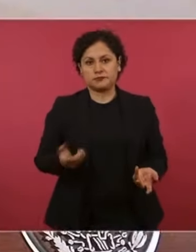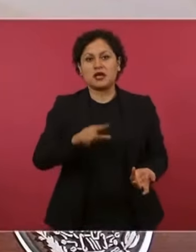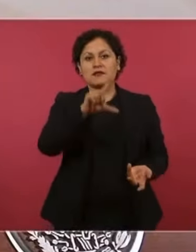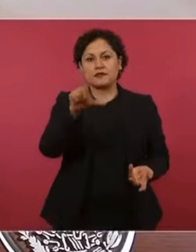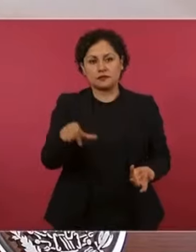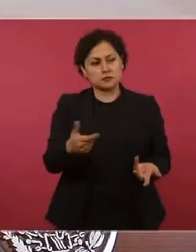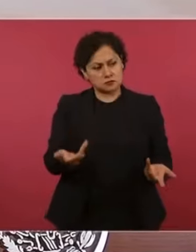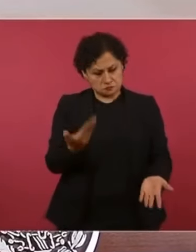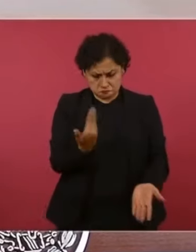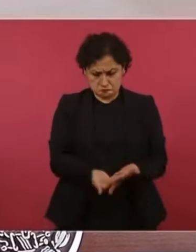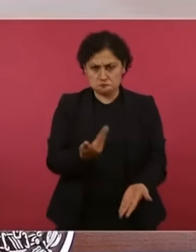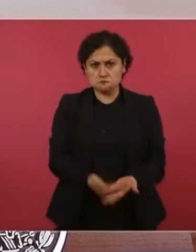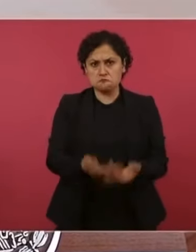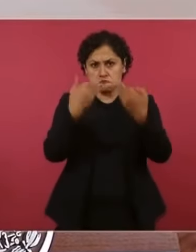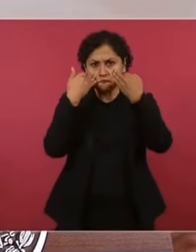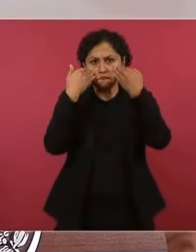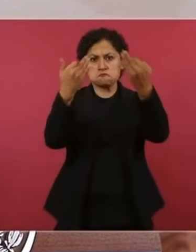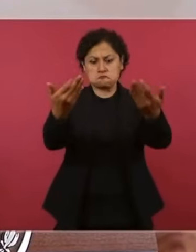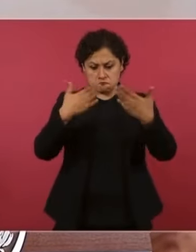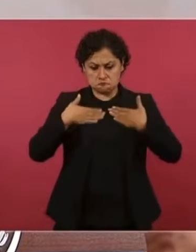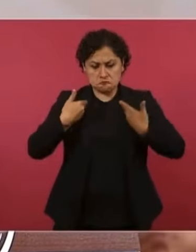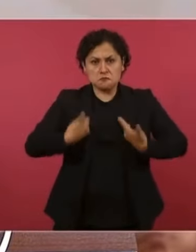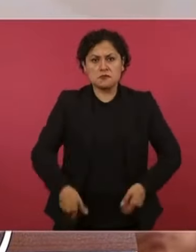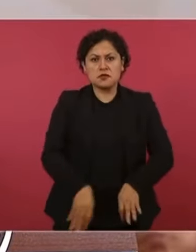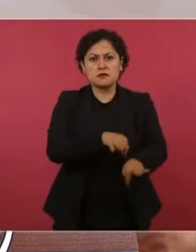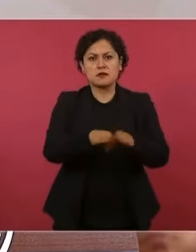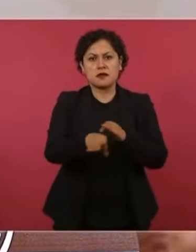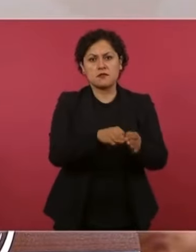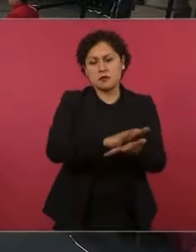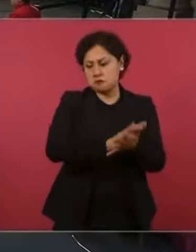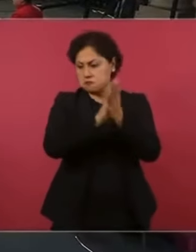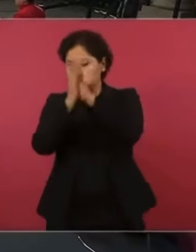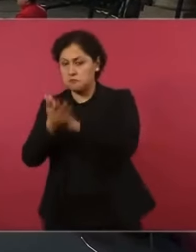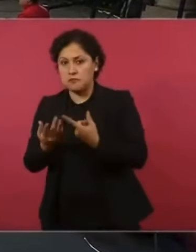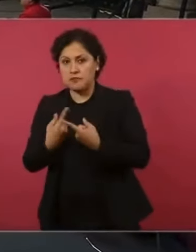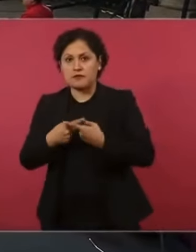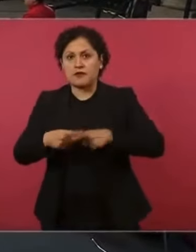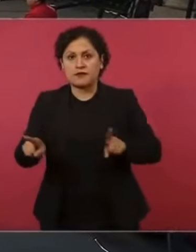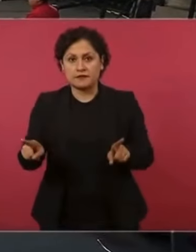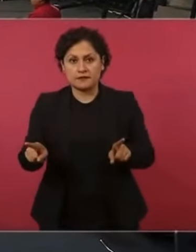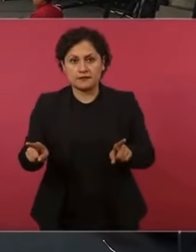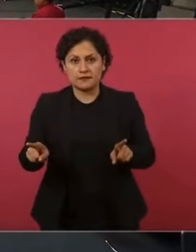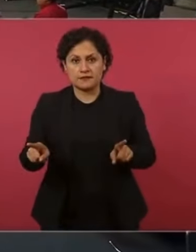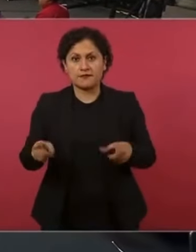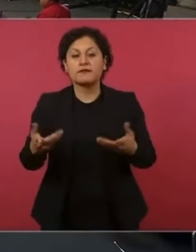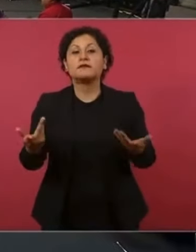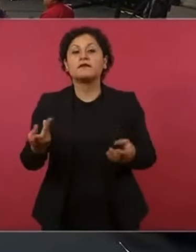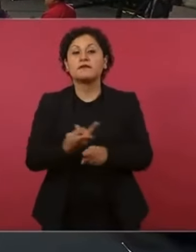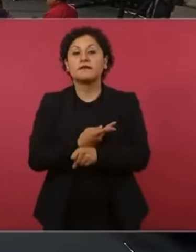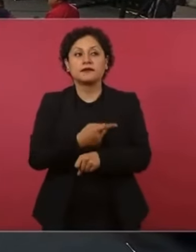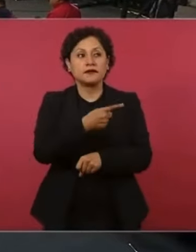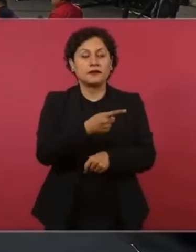pues no